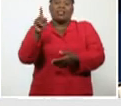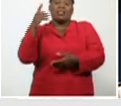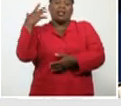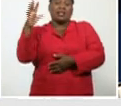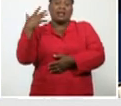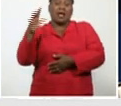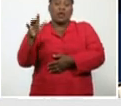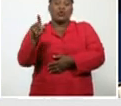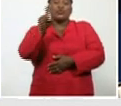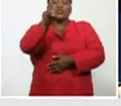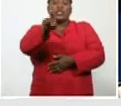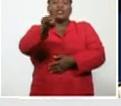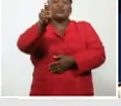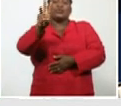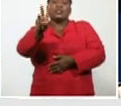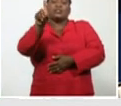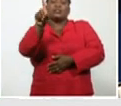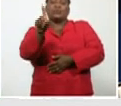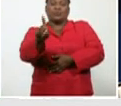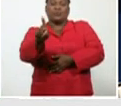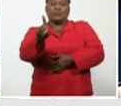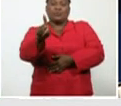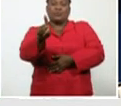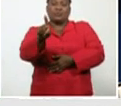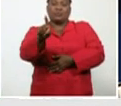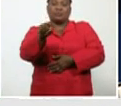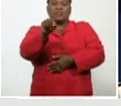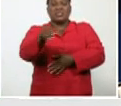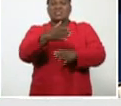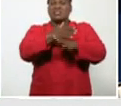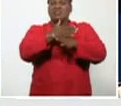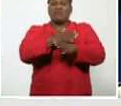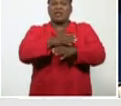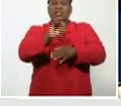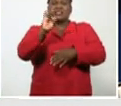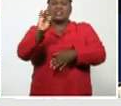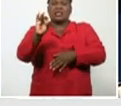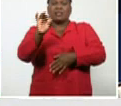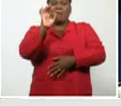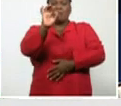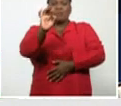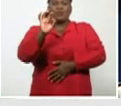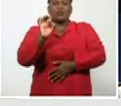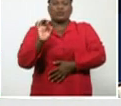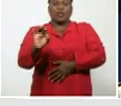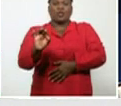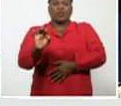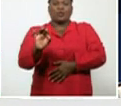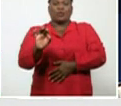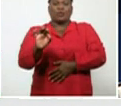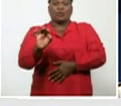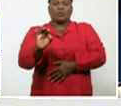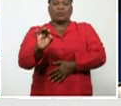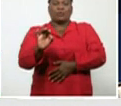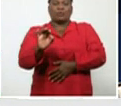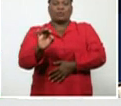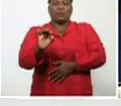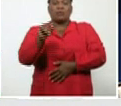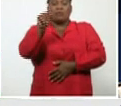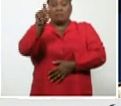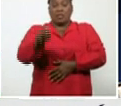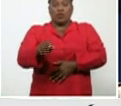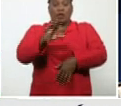131, que representan el 7% de los casos